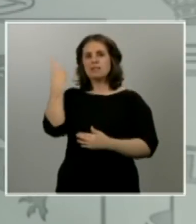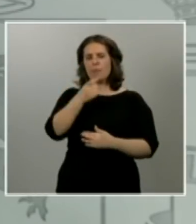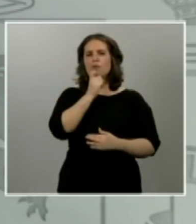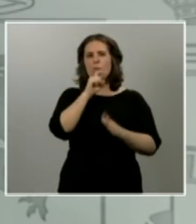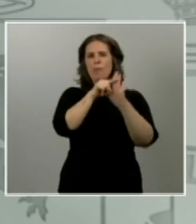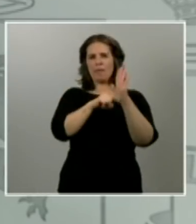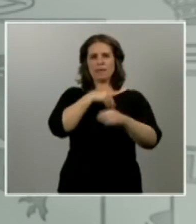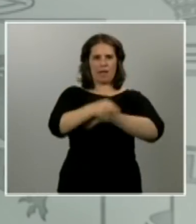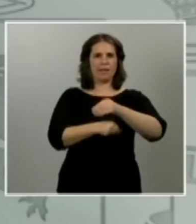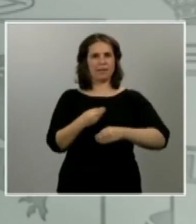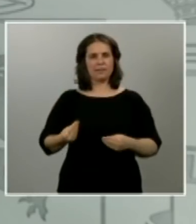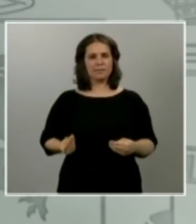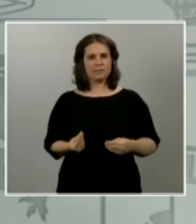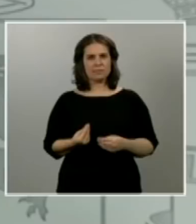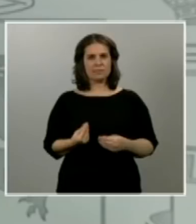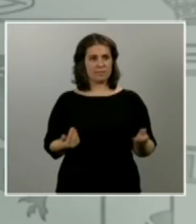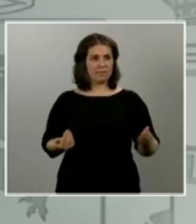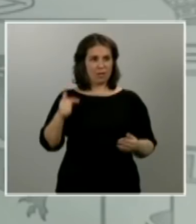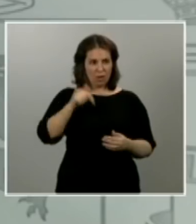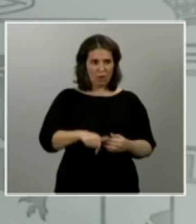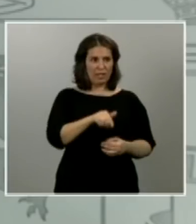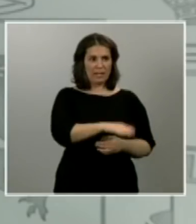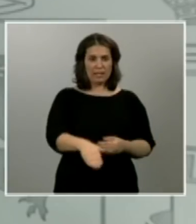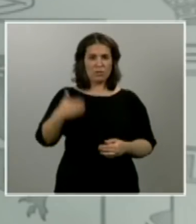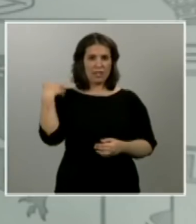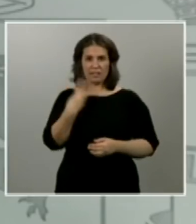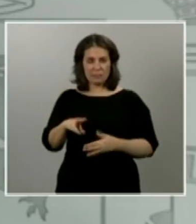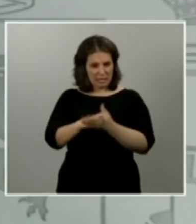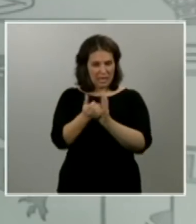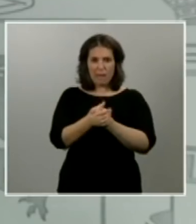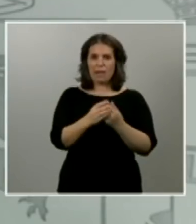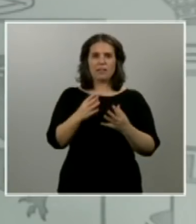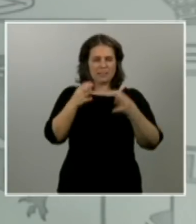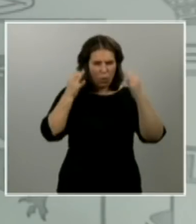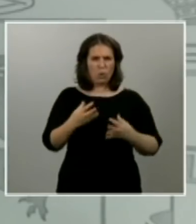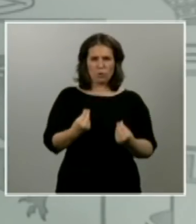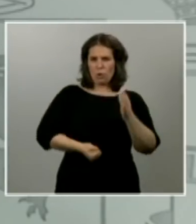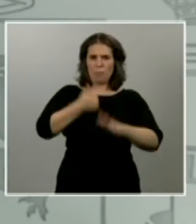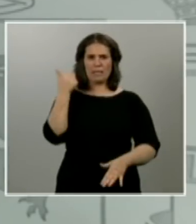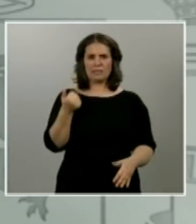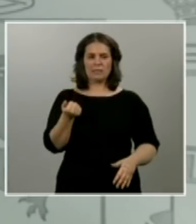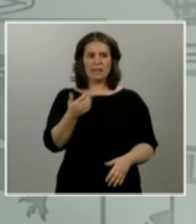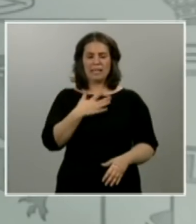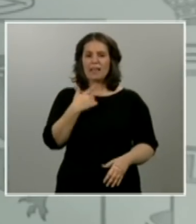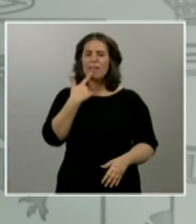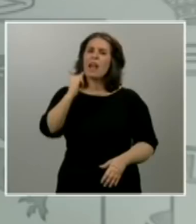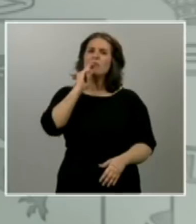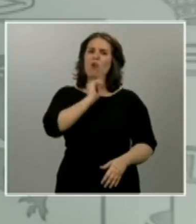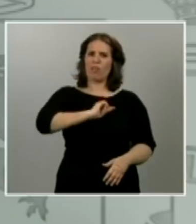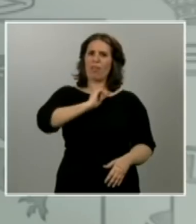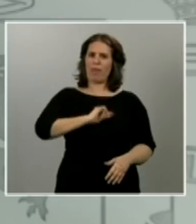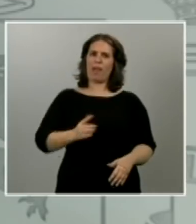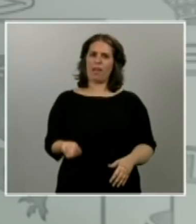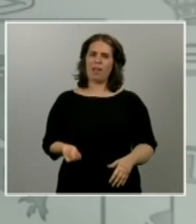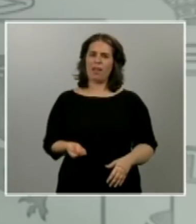que hoy los niños se lavan mucho más las manos que hace tres semanas y eso significa también que hay una conciencia que estamos viendo en